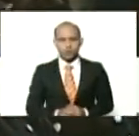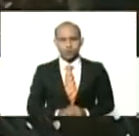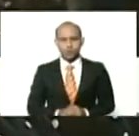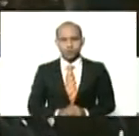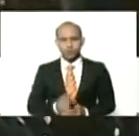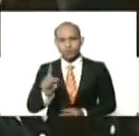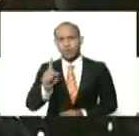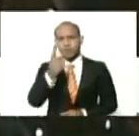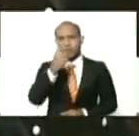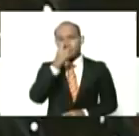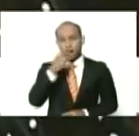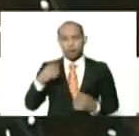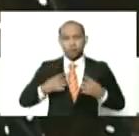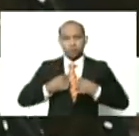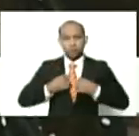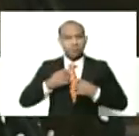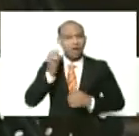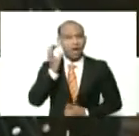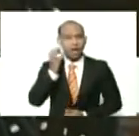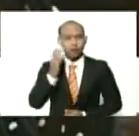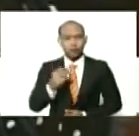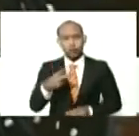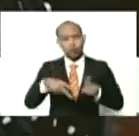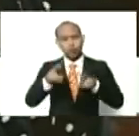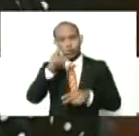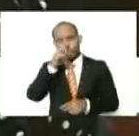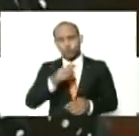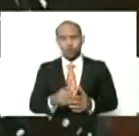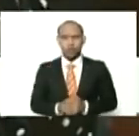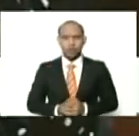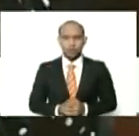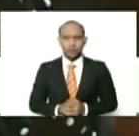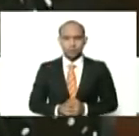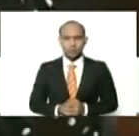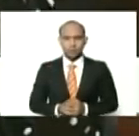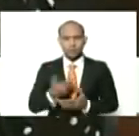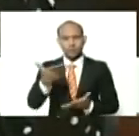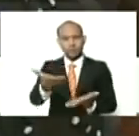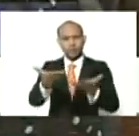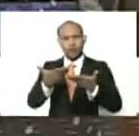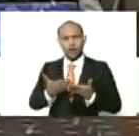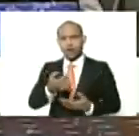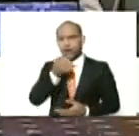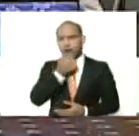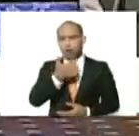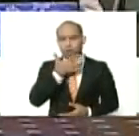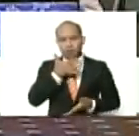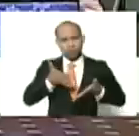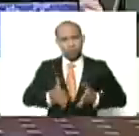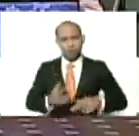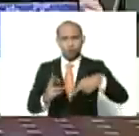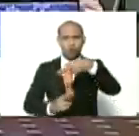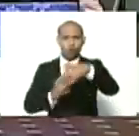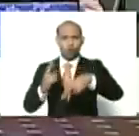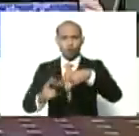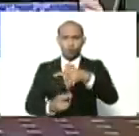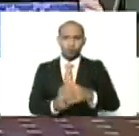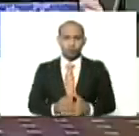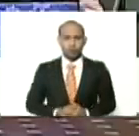ya está en primer año, con 12 años Camila, me dio un regalo bien bello, nació en Revolución Camila,